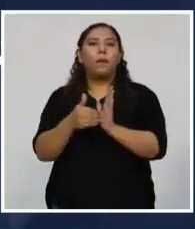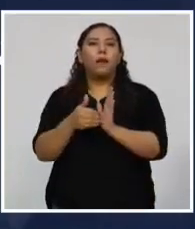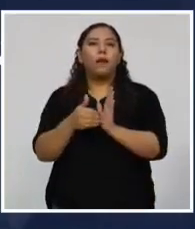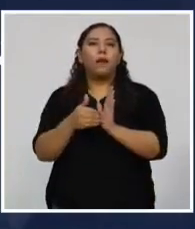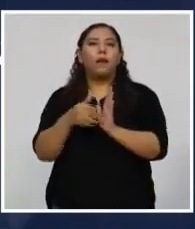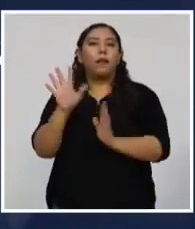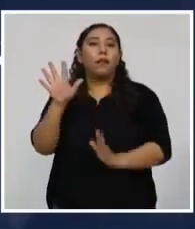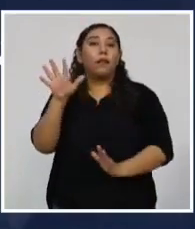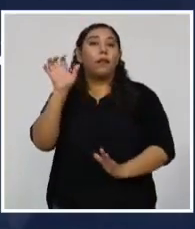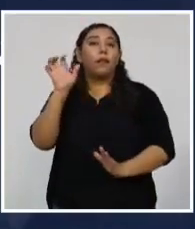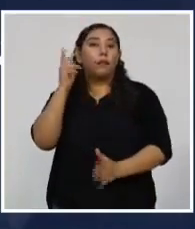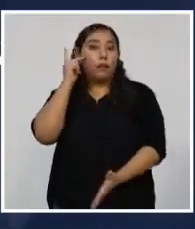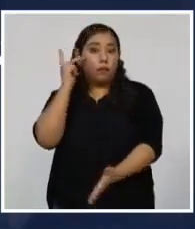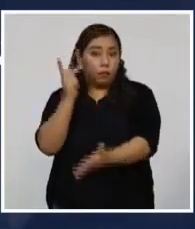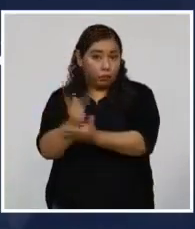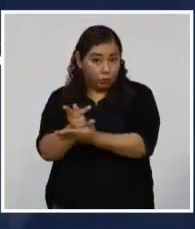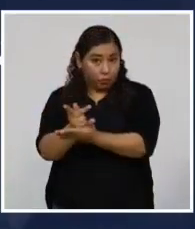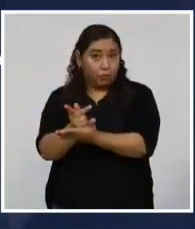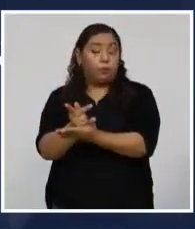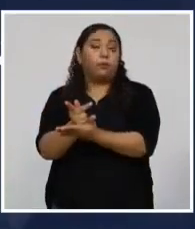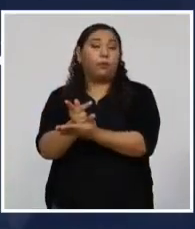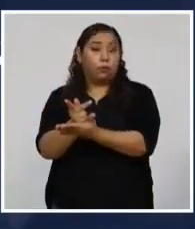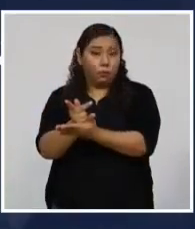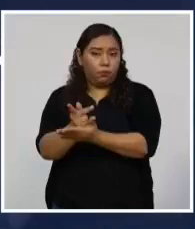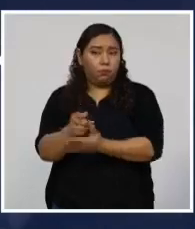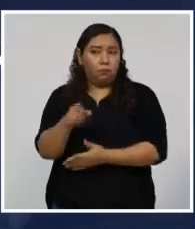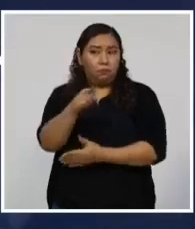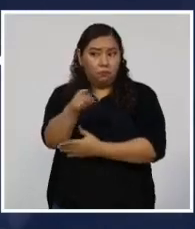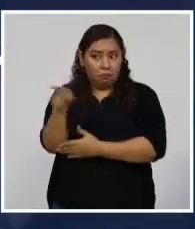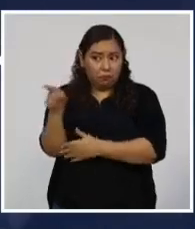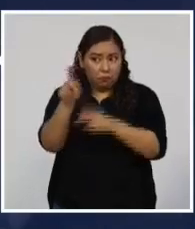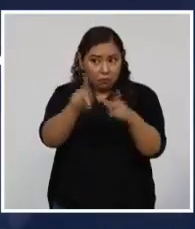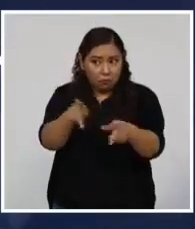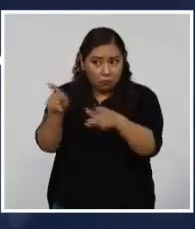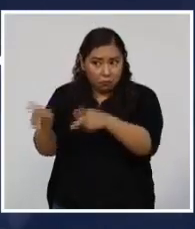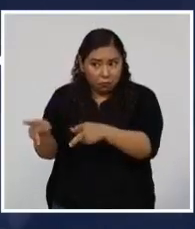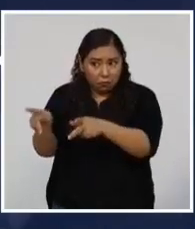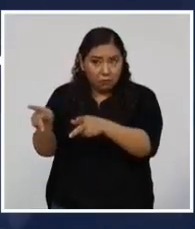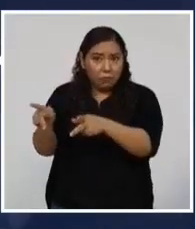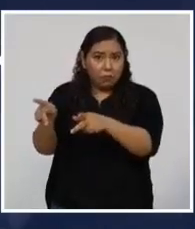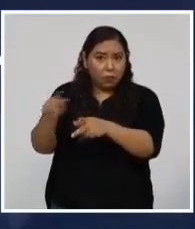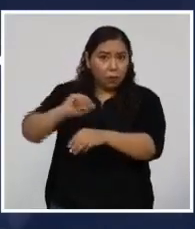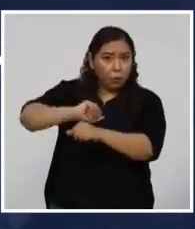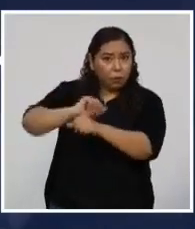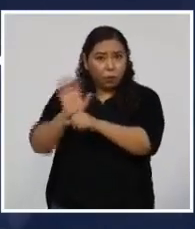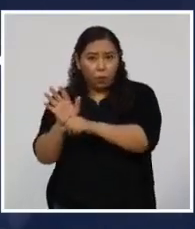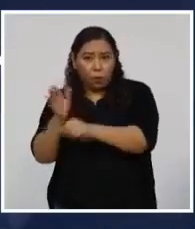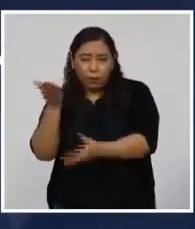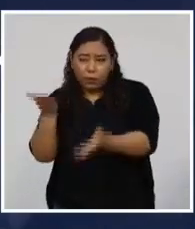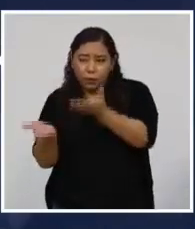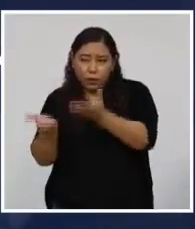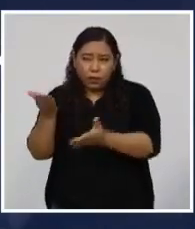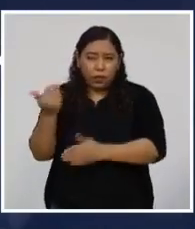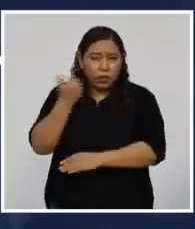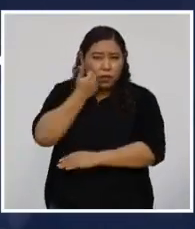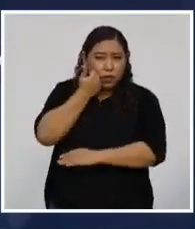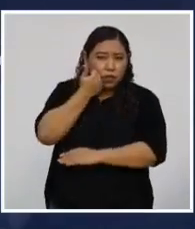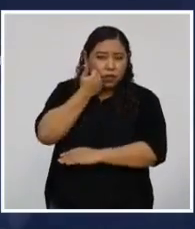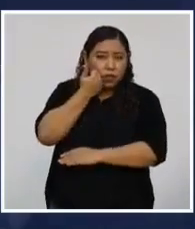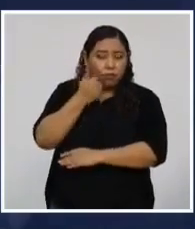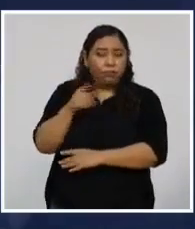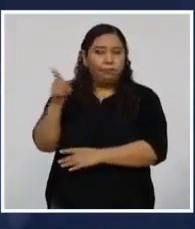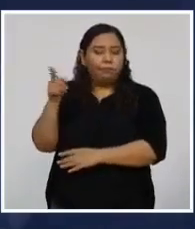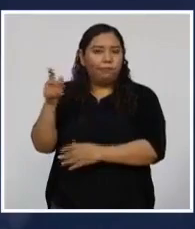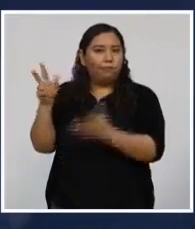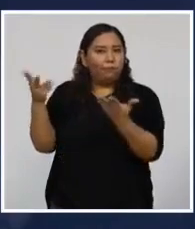laboratoriales para atender a las personas sospechosas de COVID-19, esto en todos los centros de